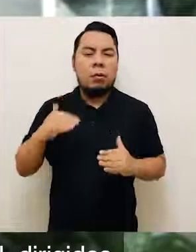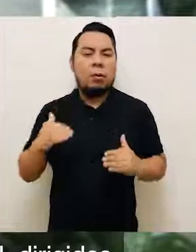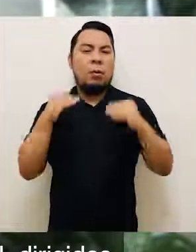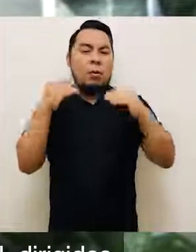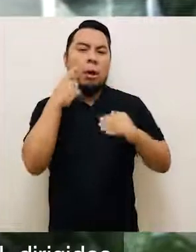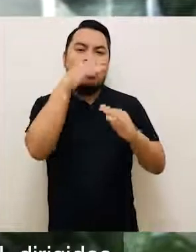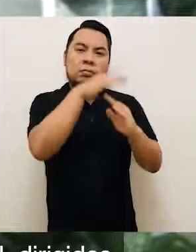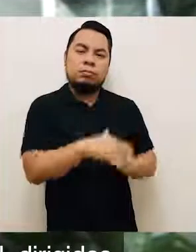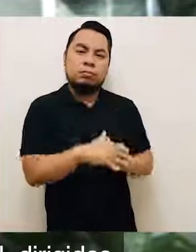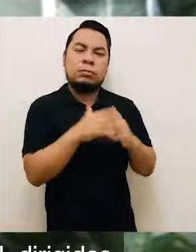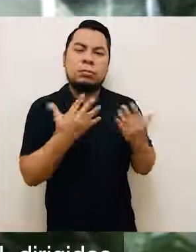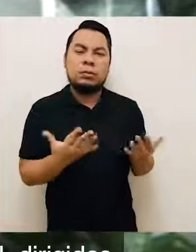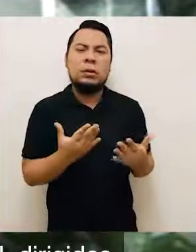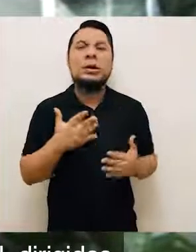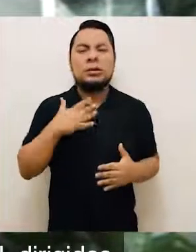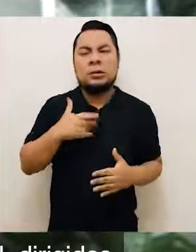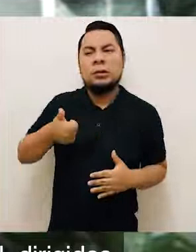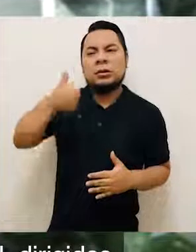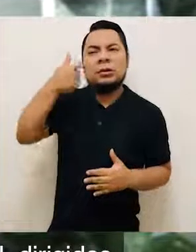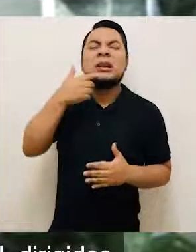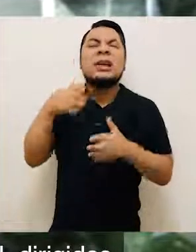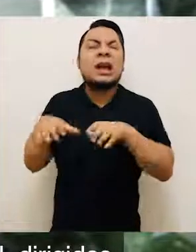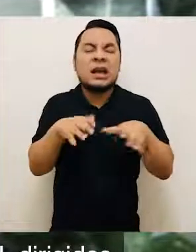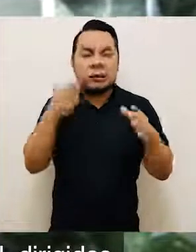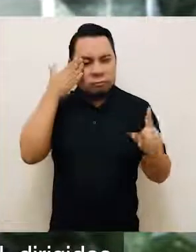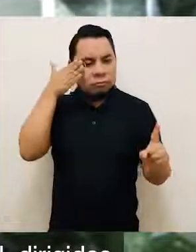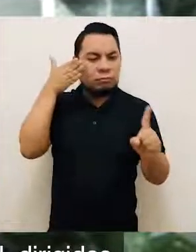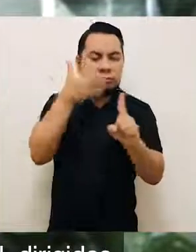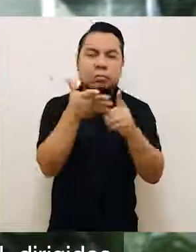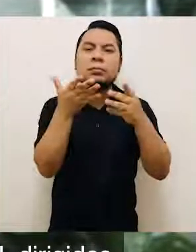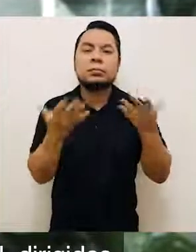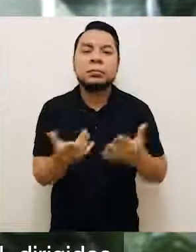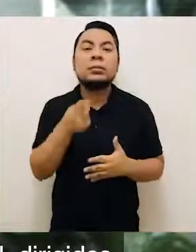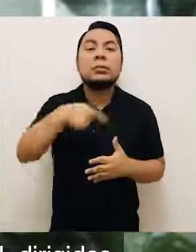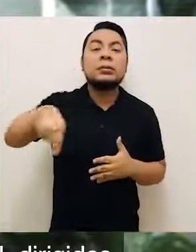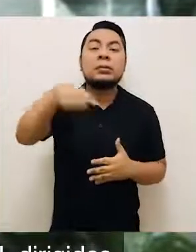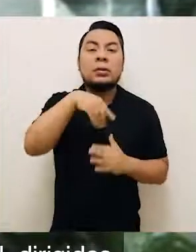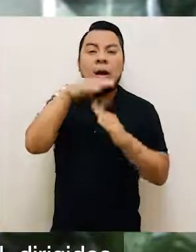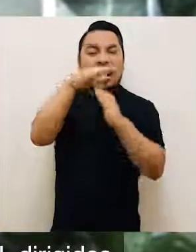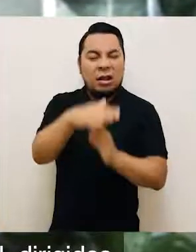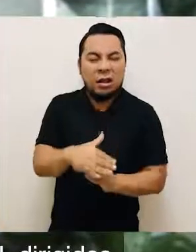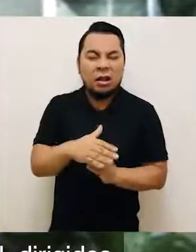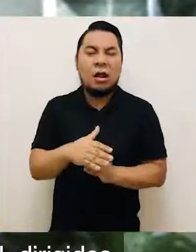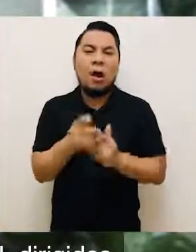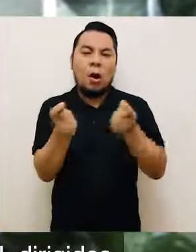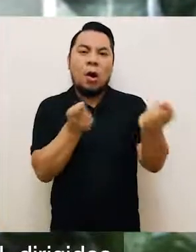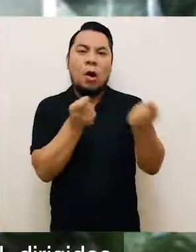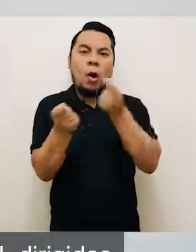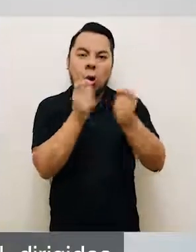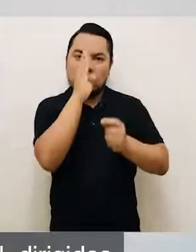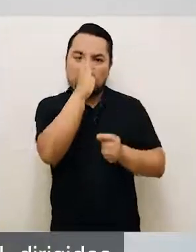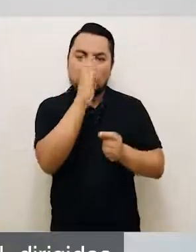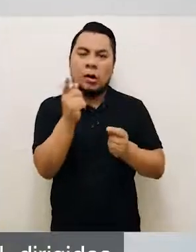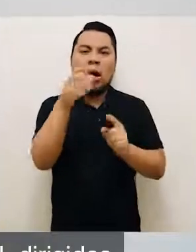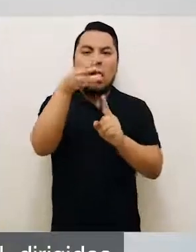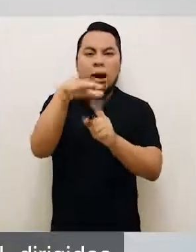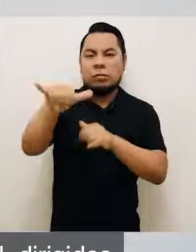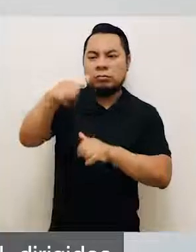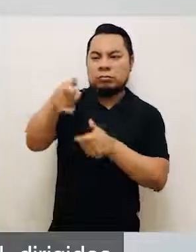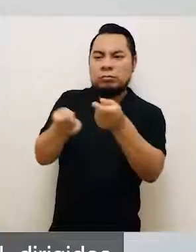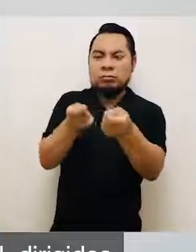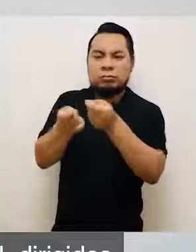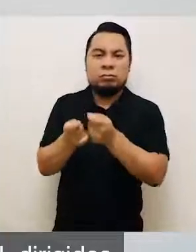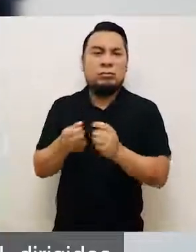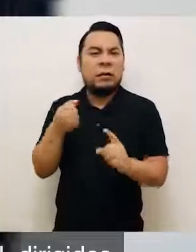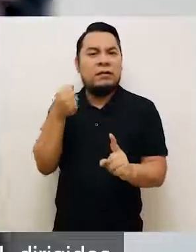u omisión intencional que están destinados o dirigidos a someter, controlar, dominar o